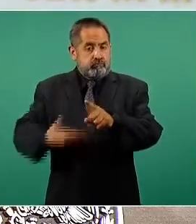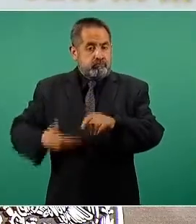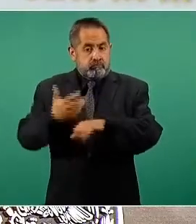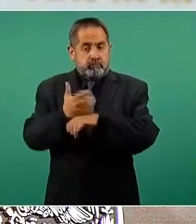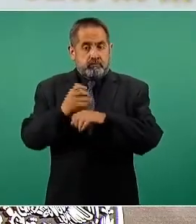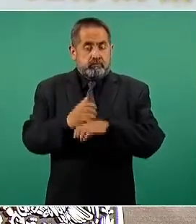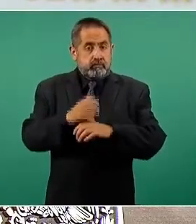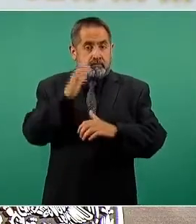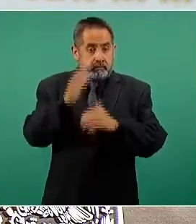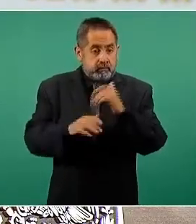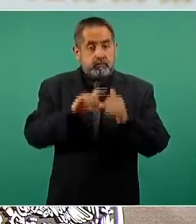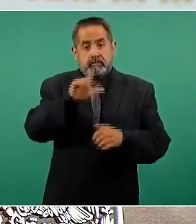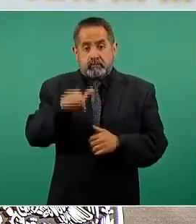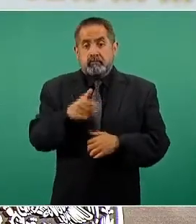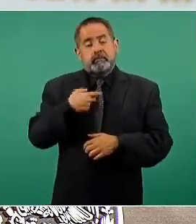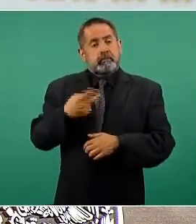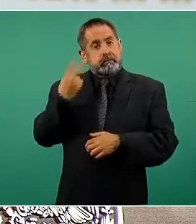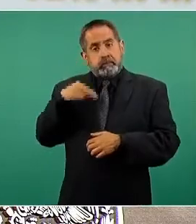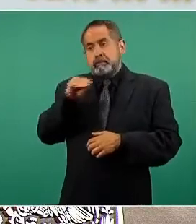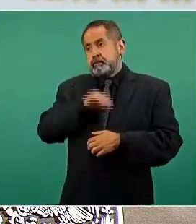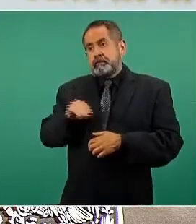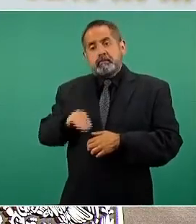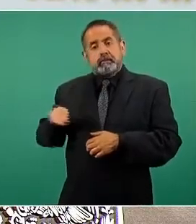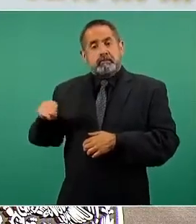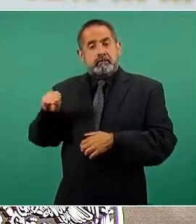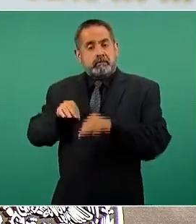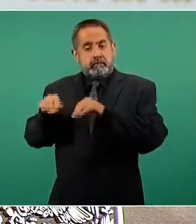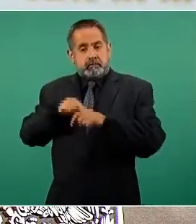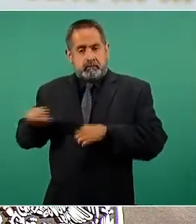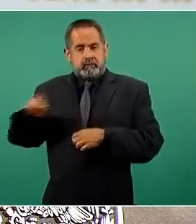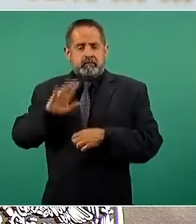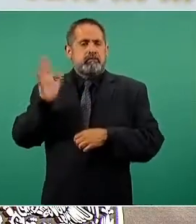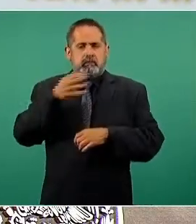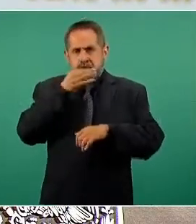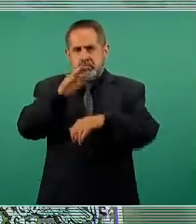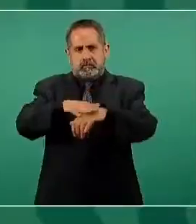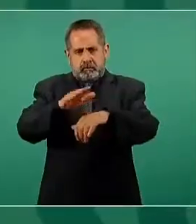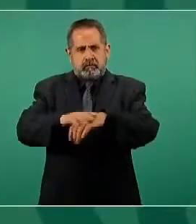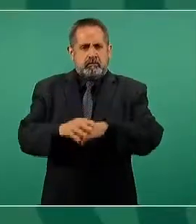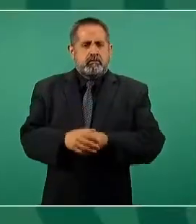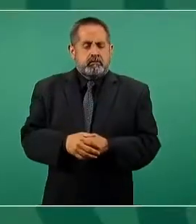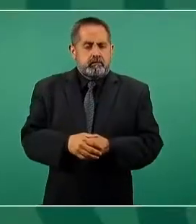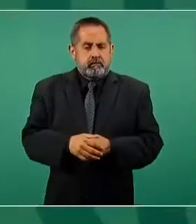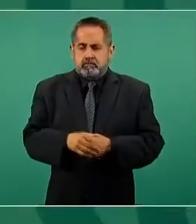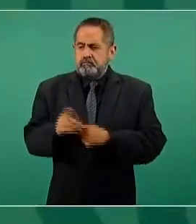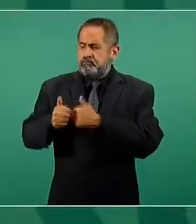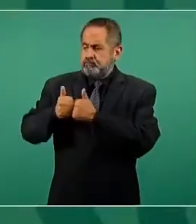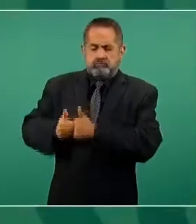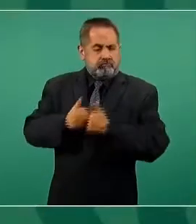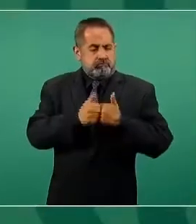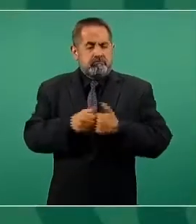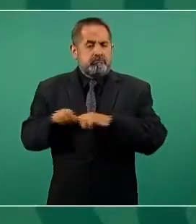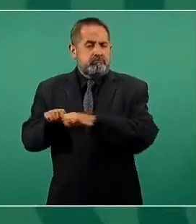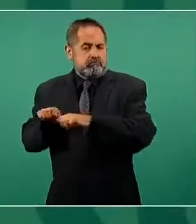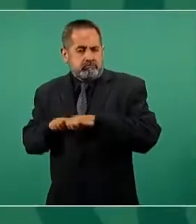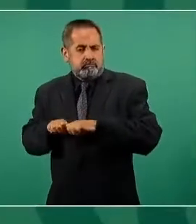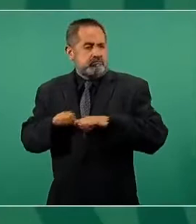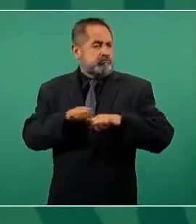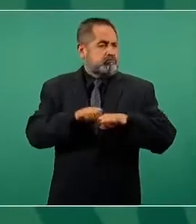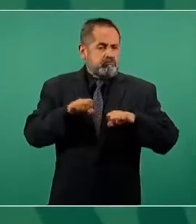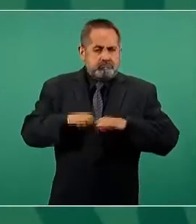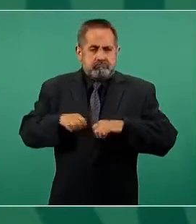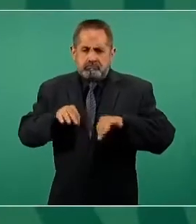voy a una gira de trabajo, ella ya lo sabe, pero se van a quedar los equipos trabajando.